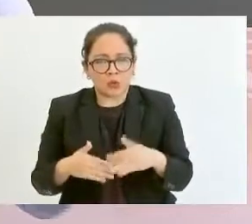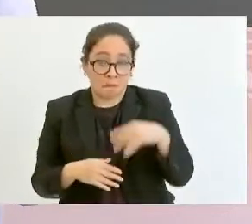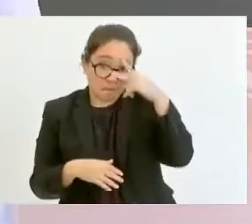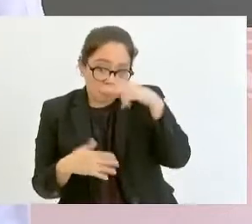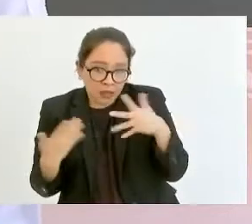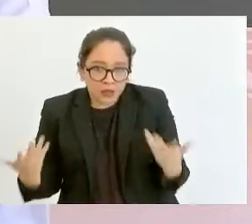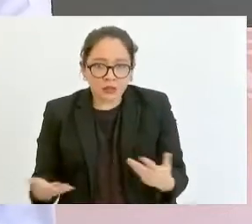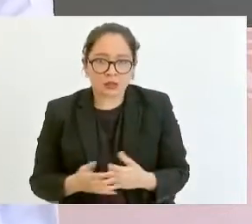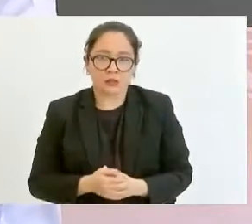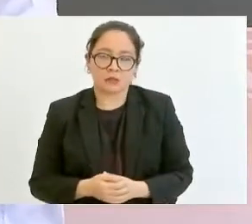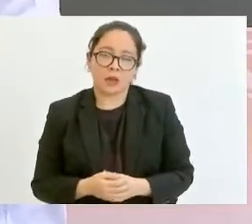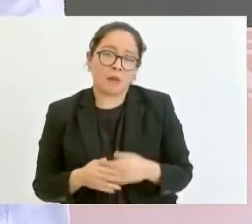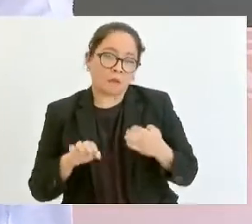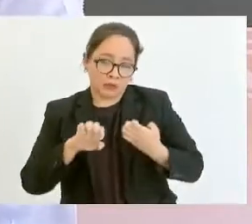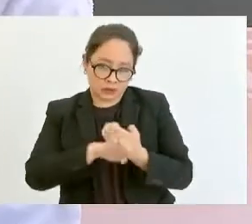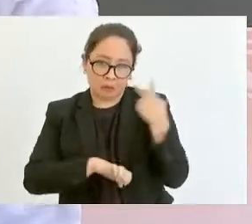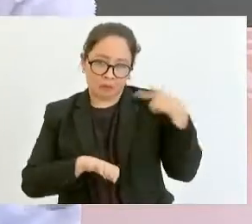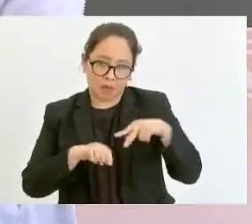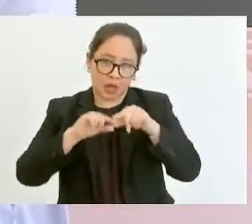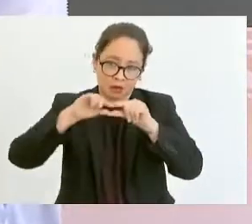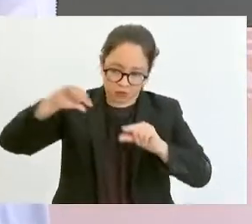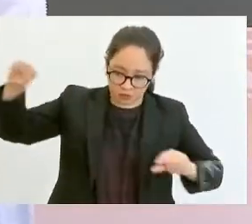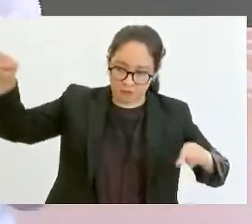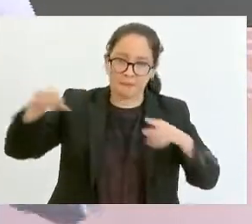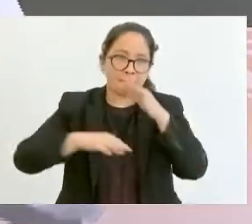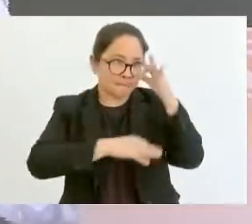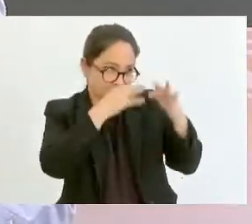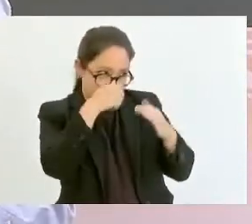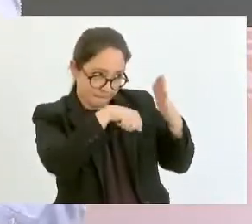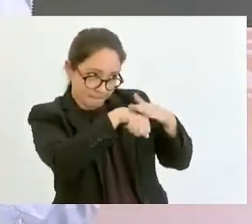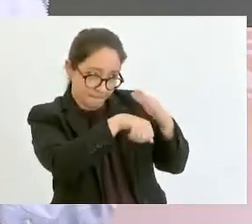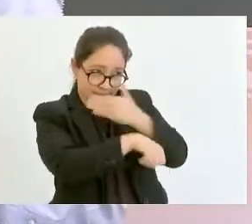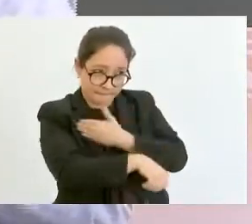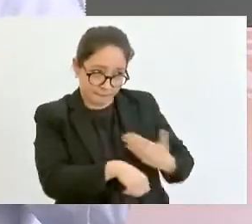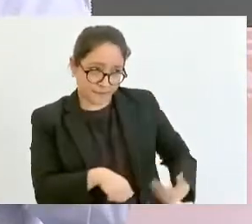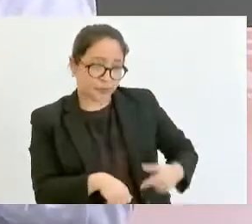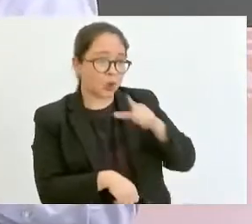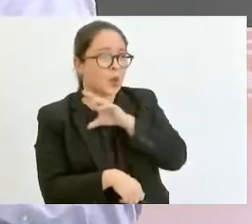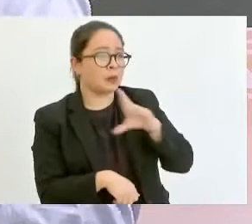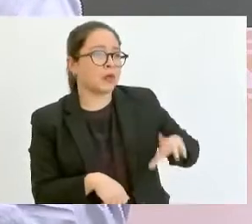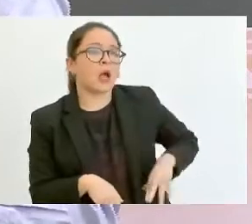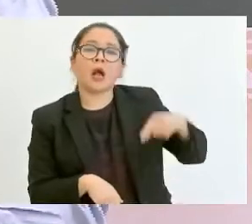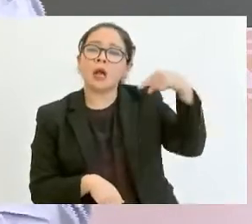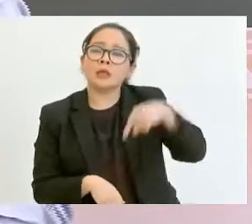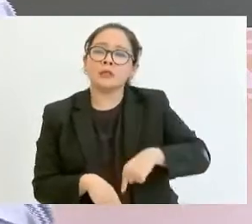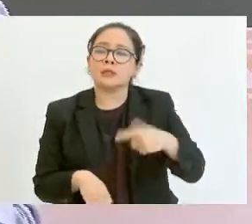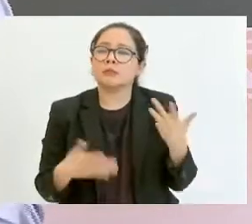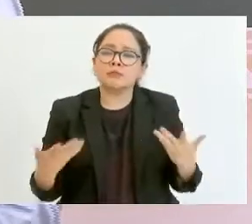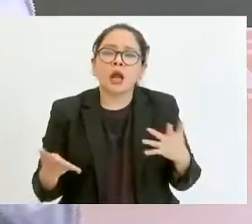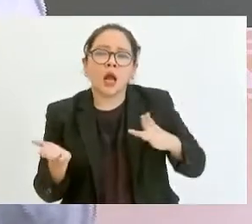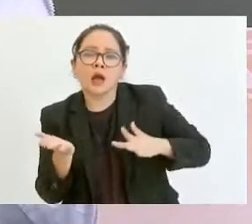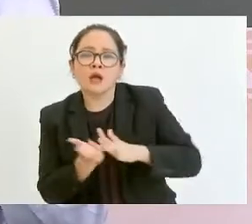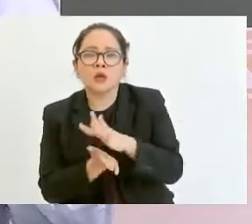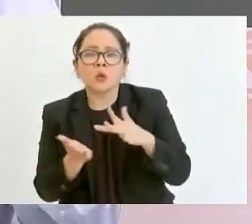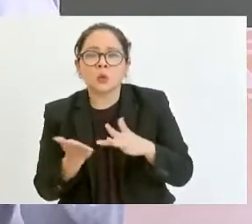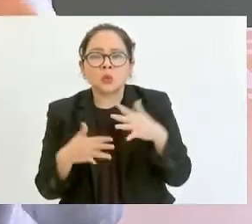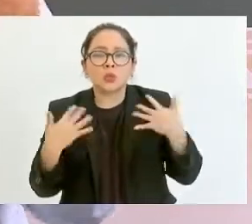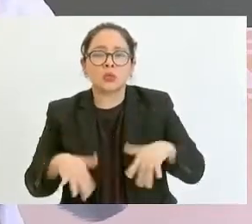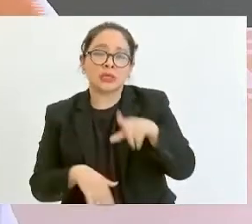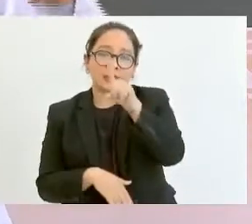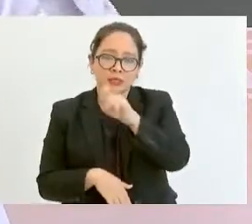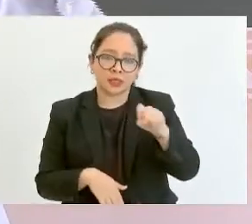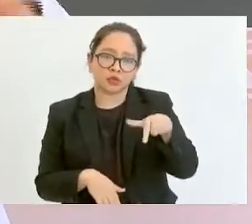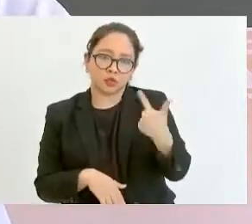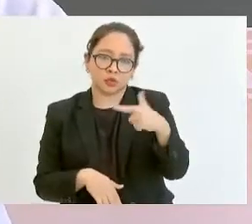caso de Veracruz, informo a usted, presidente y señor gobernador, que en Veracruz apoyamos a 112